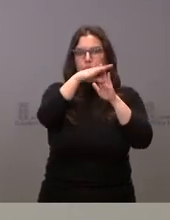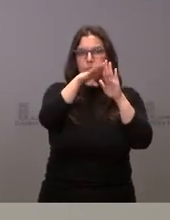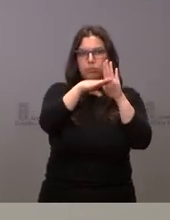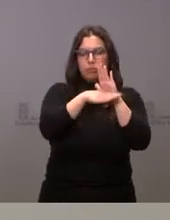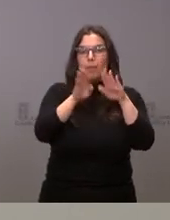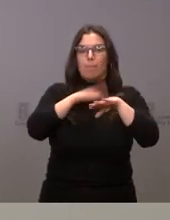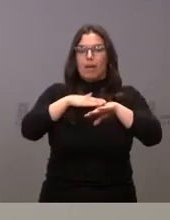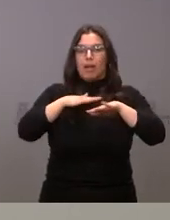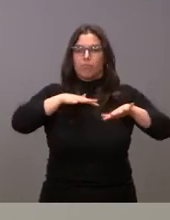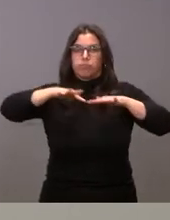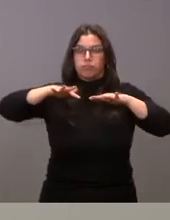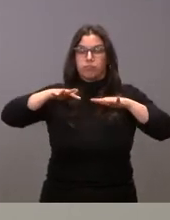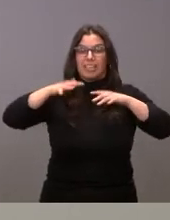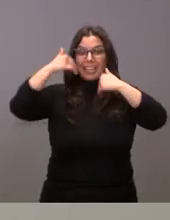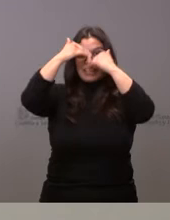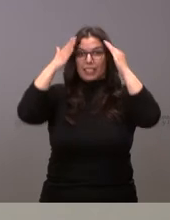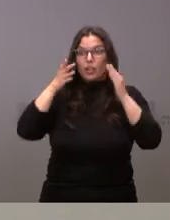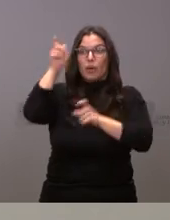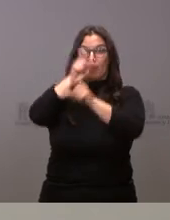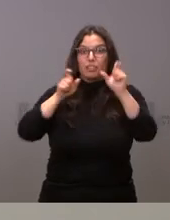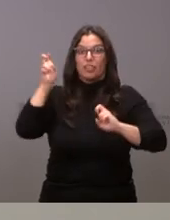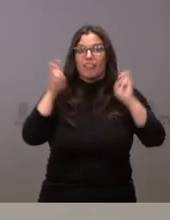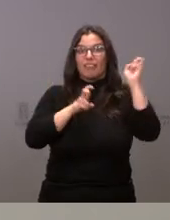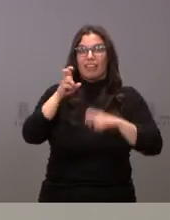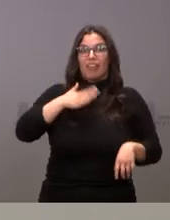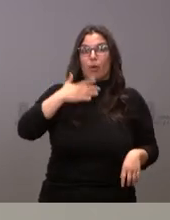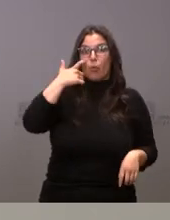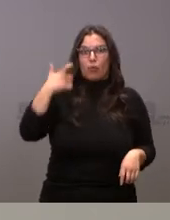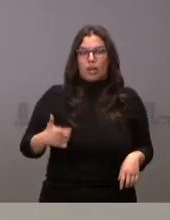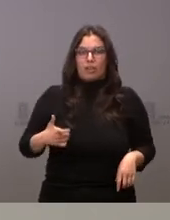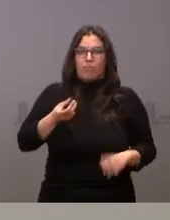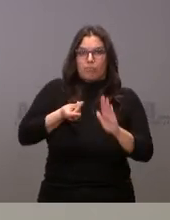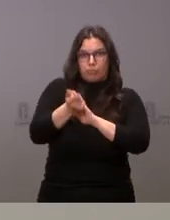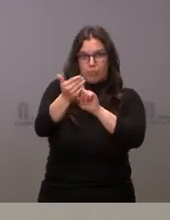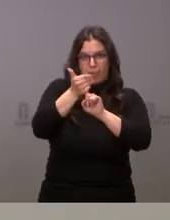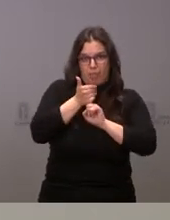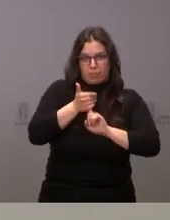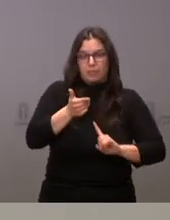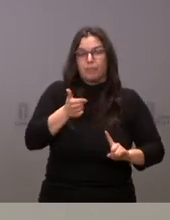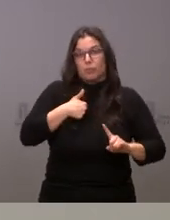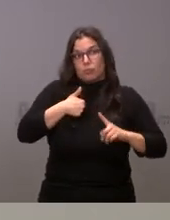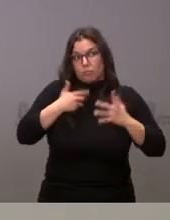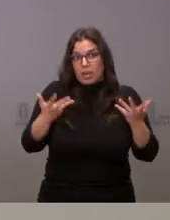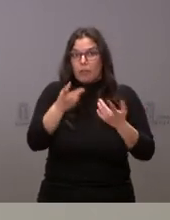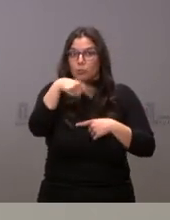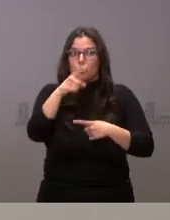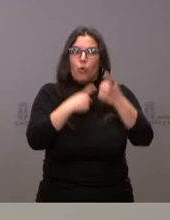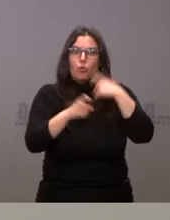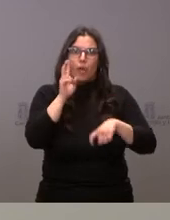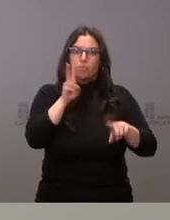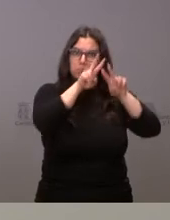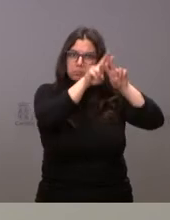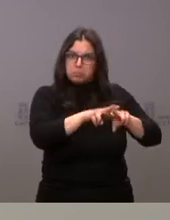y atención de las personas de origen ucraniano desplazadas Les animo a que lo puedan ahí consultar